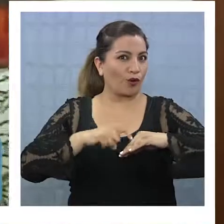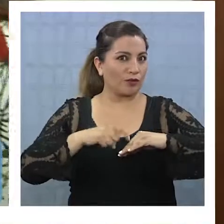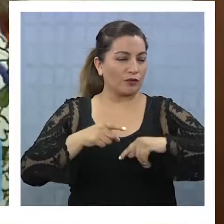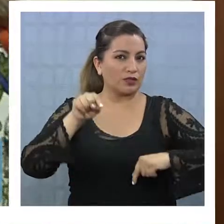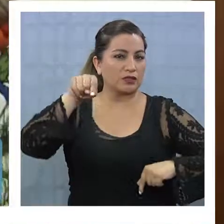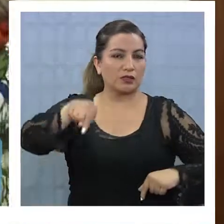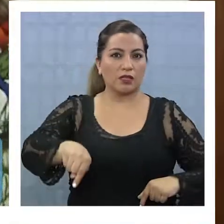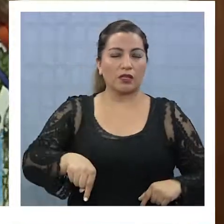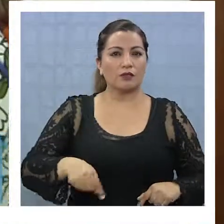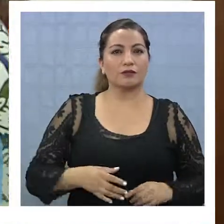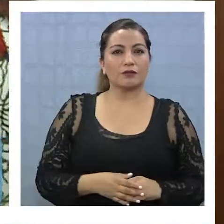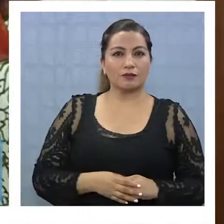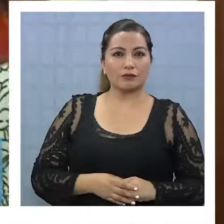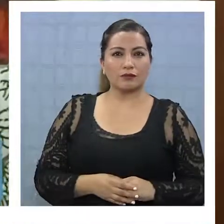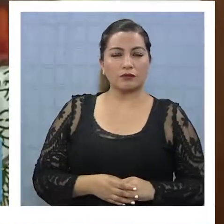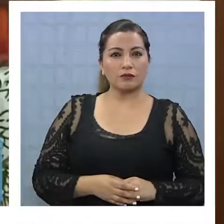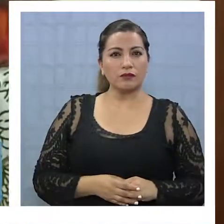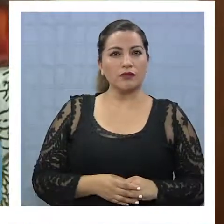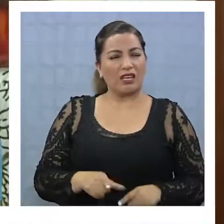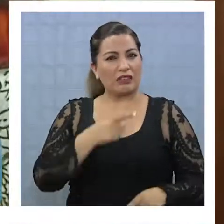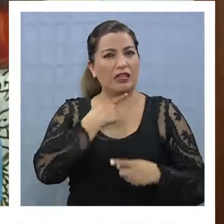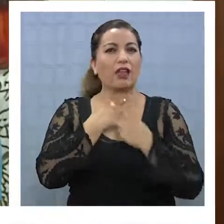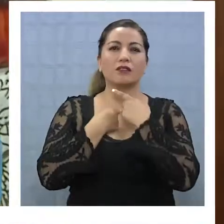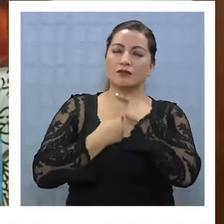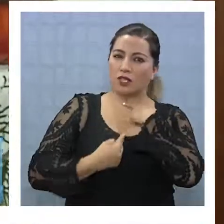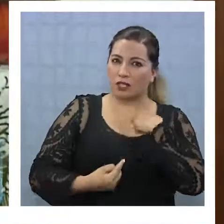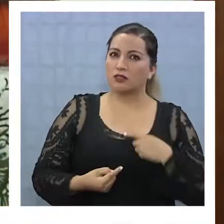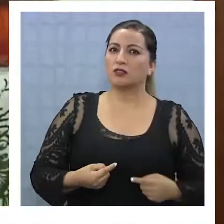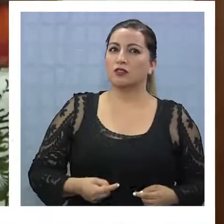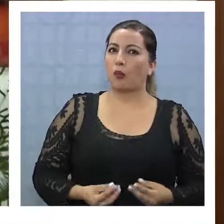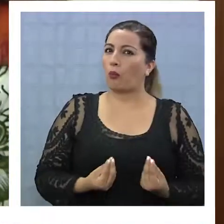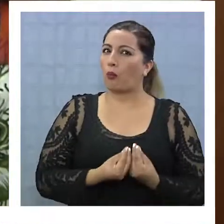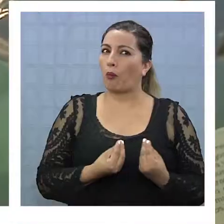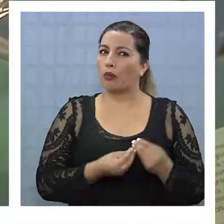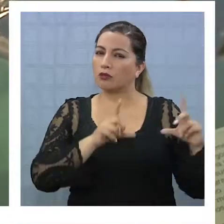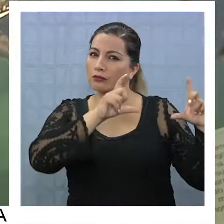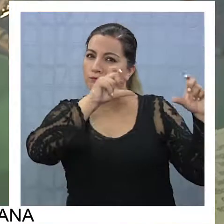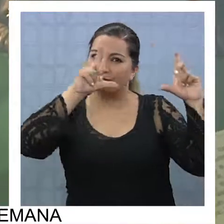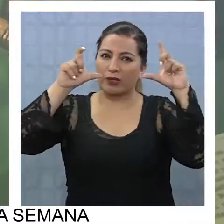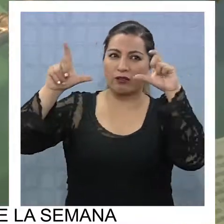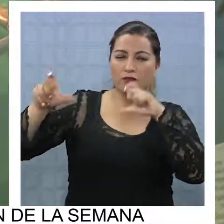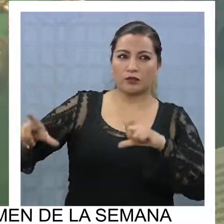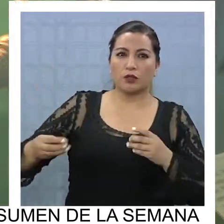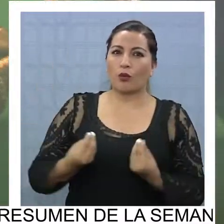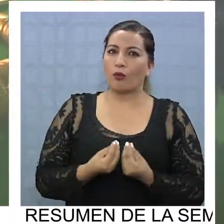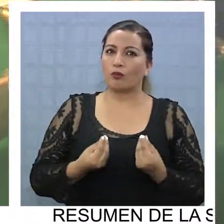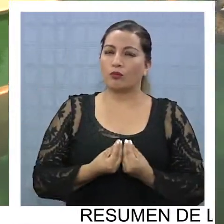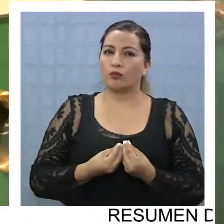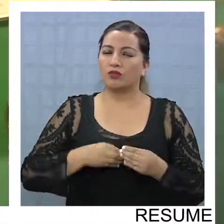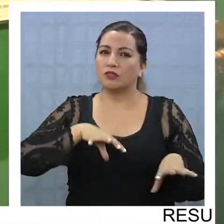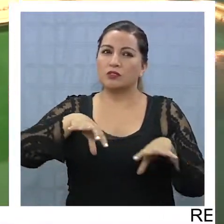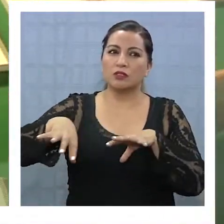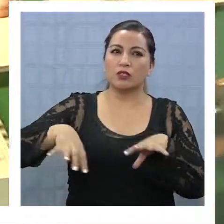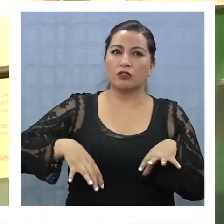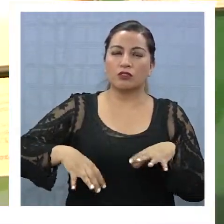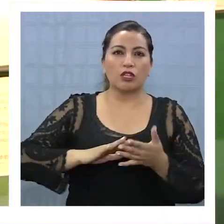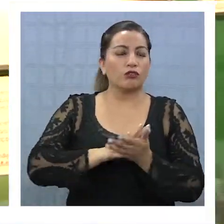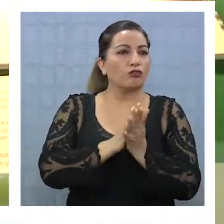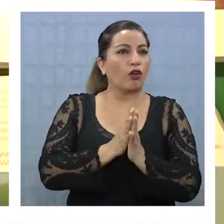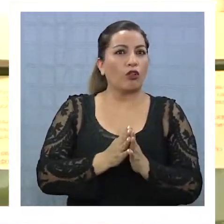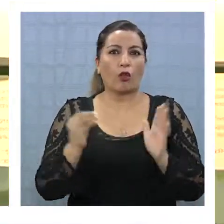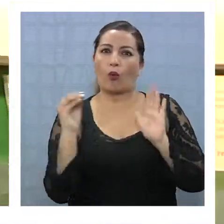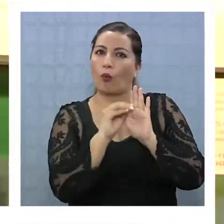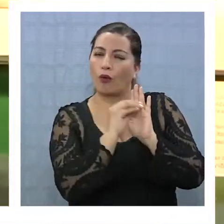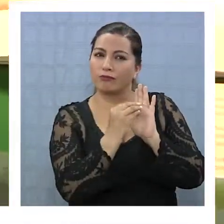y esta está bastante interesante, es bastante ilustrativa, tiene un montón de cosas llamativas toda la